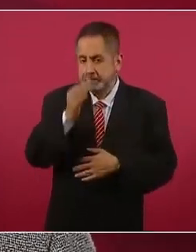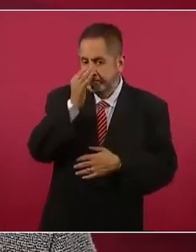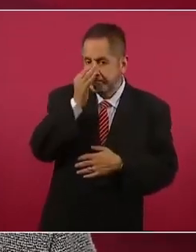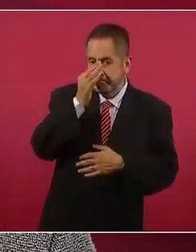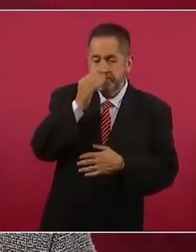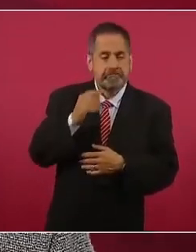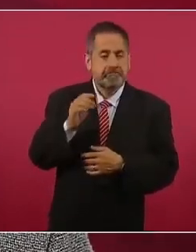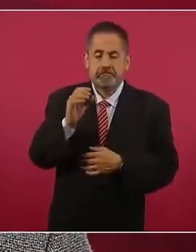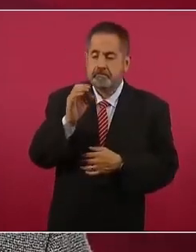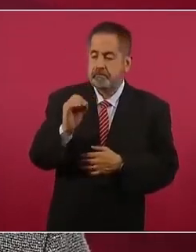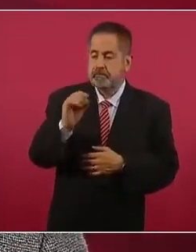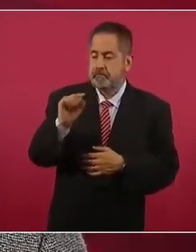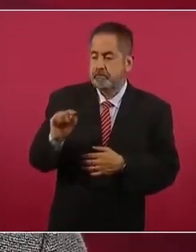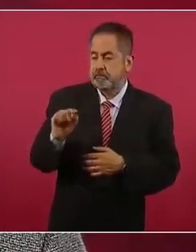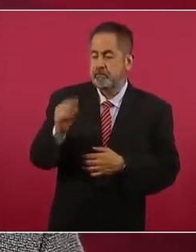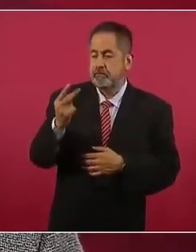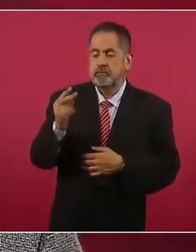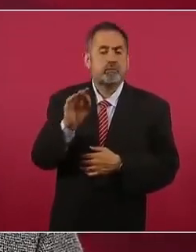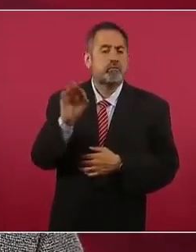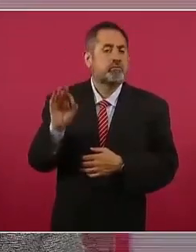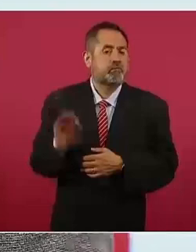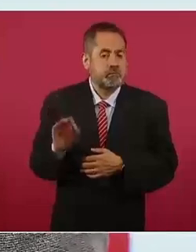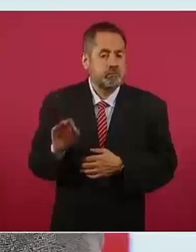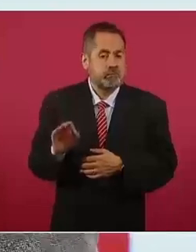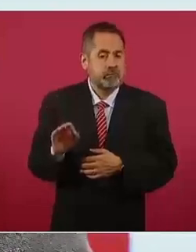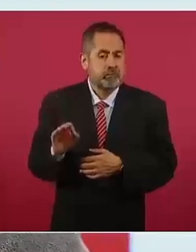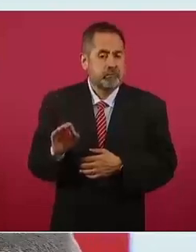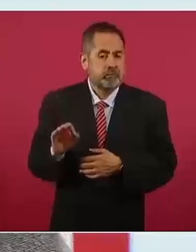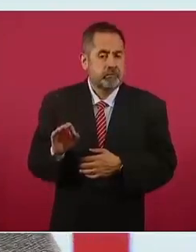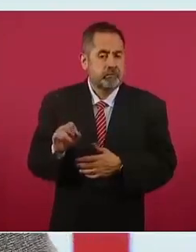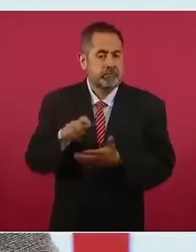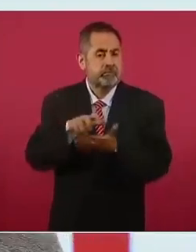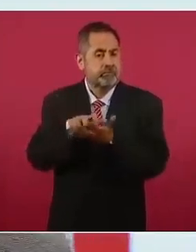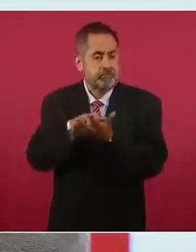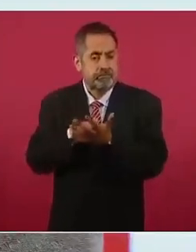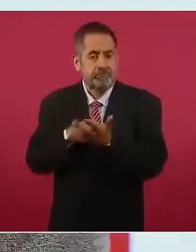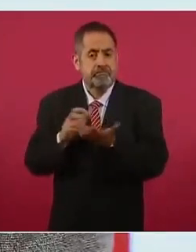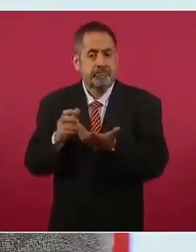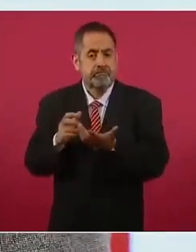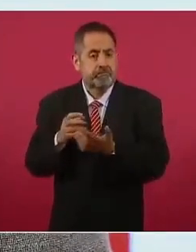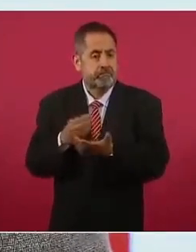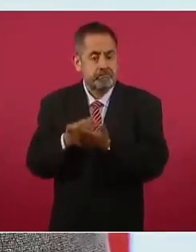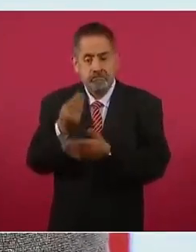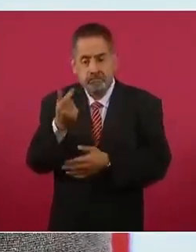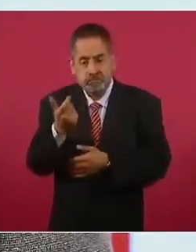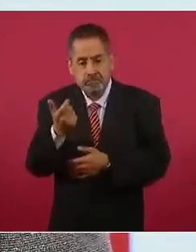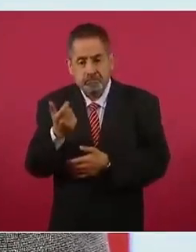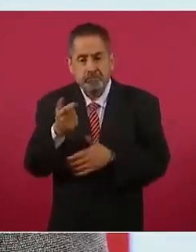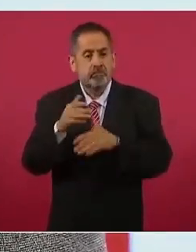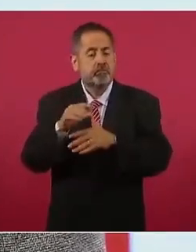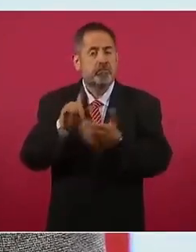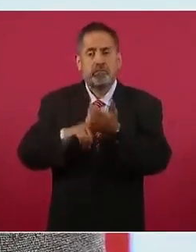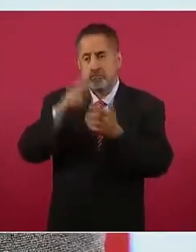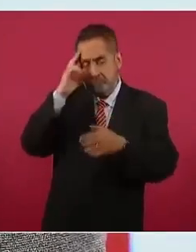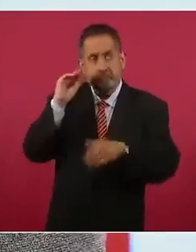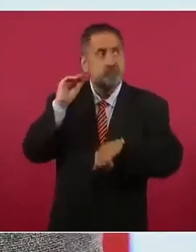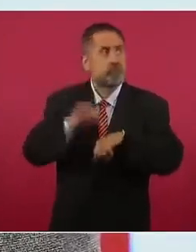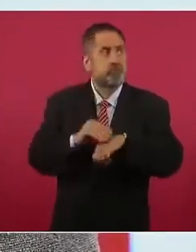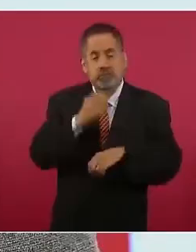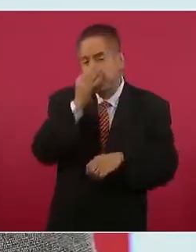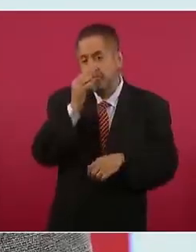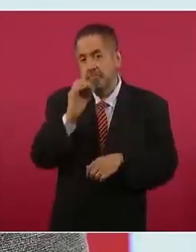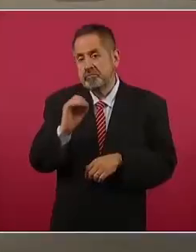es el 0.2 por ciento del ahorro económico sobre la implementación.